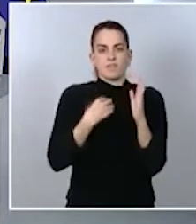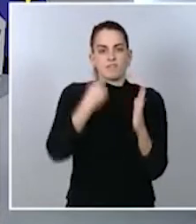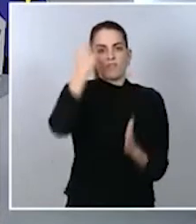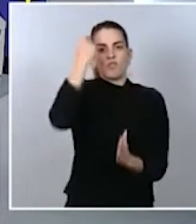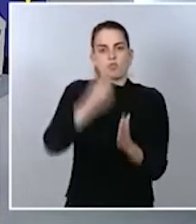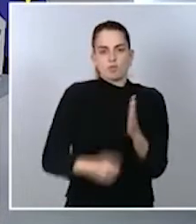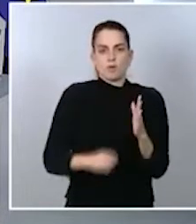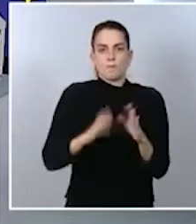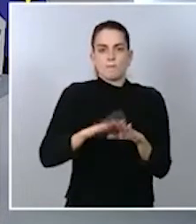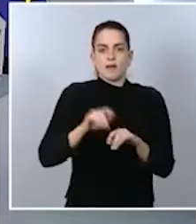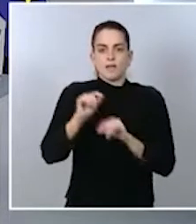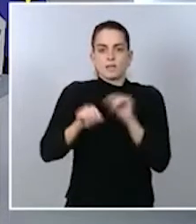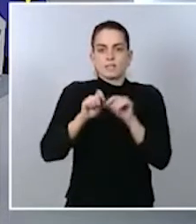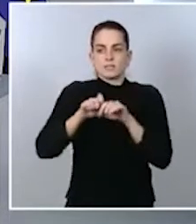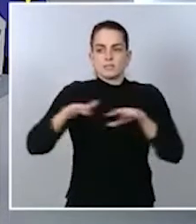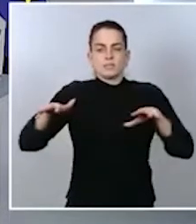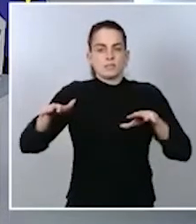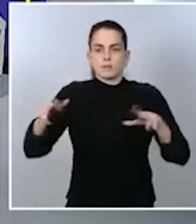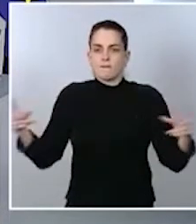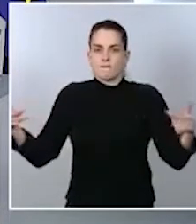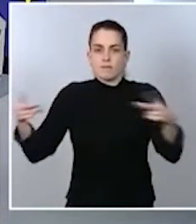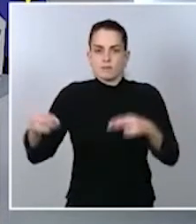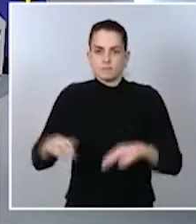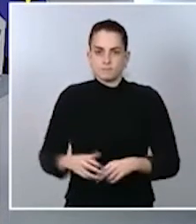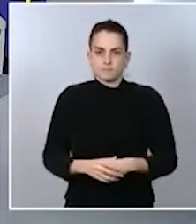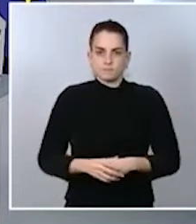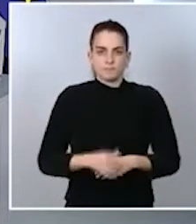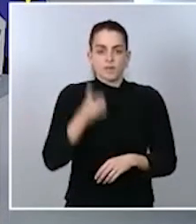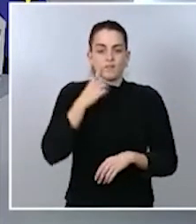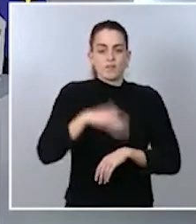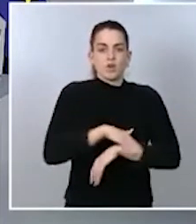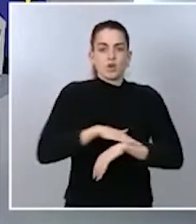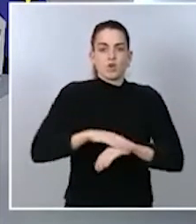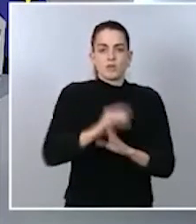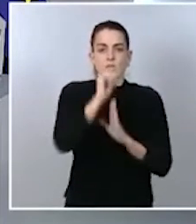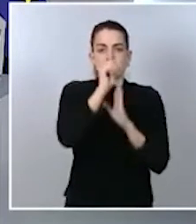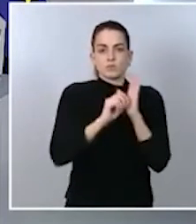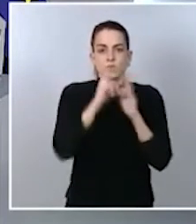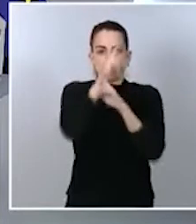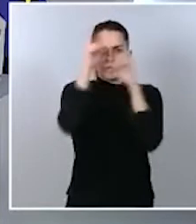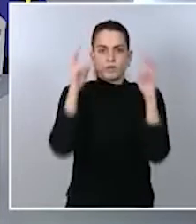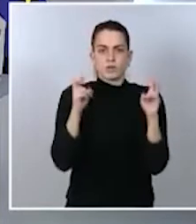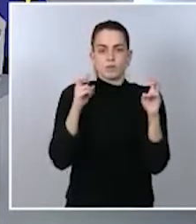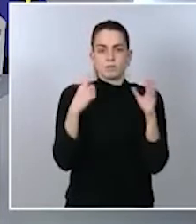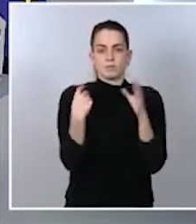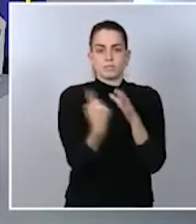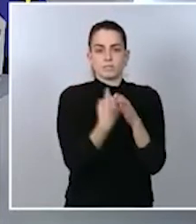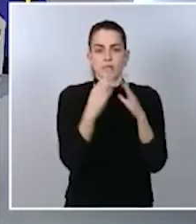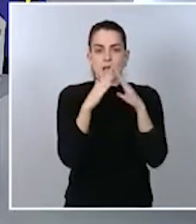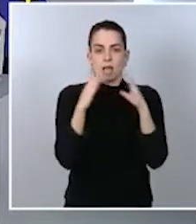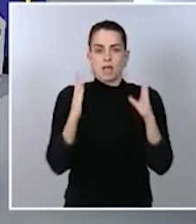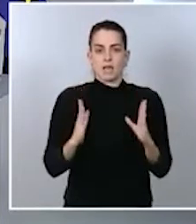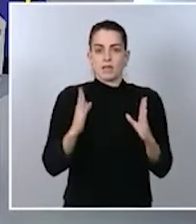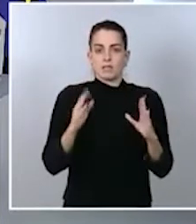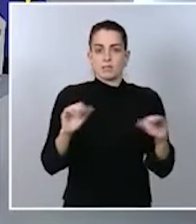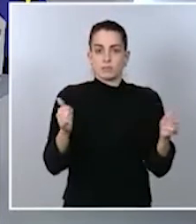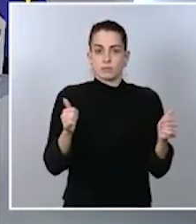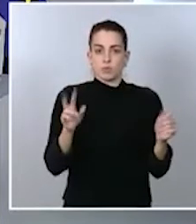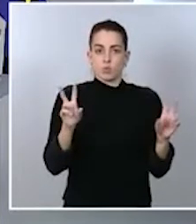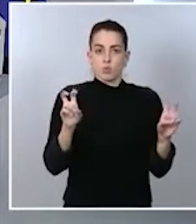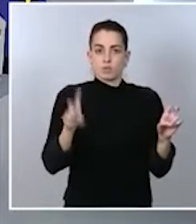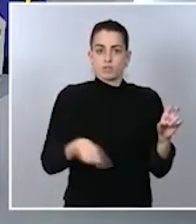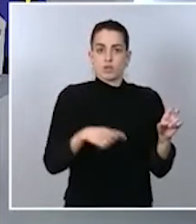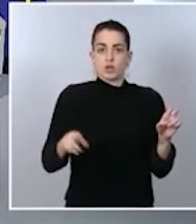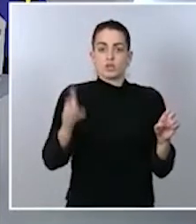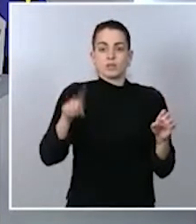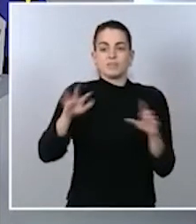Le quería preguntar si autorizará el Gobierno nuevos confinamientos domiciliarios. Y respecto a la situación en Cataluña, ha